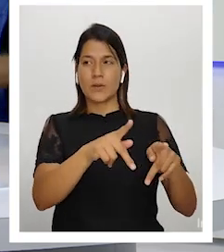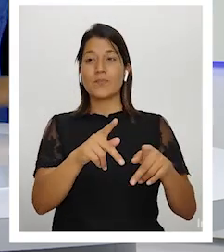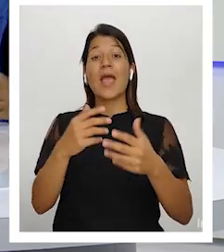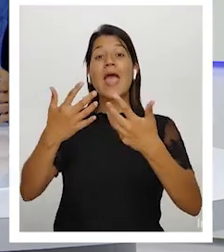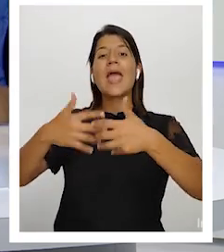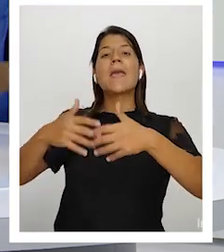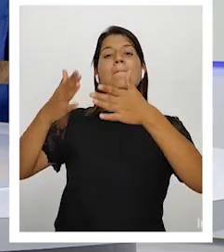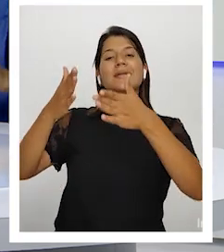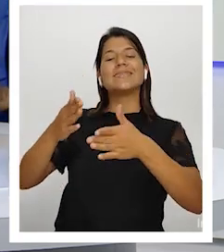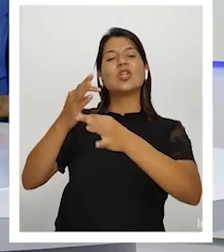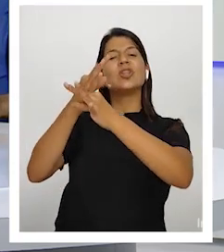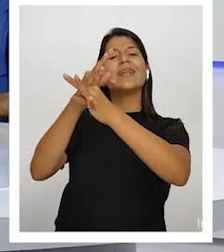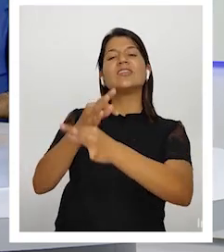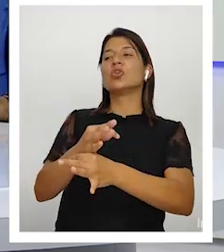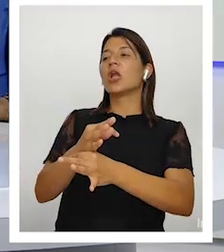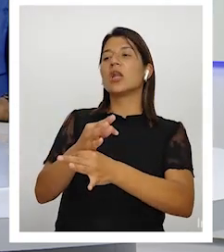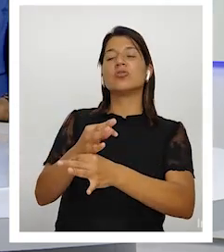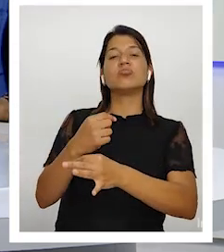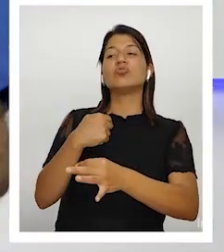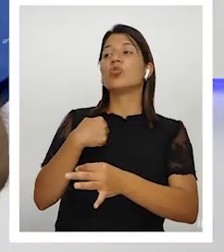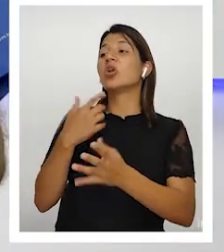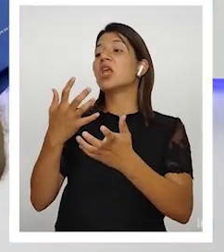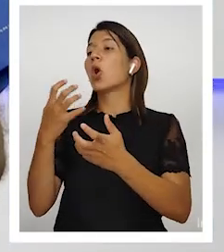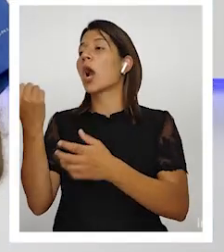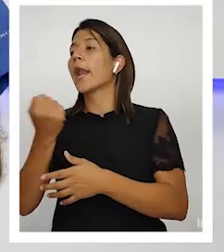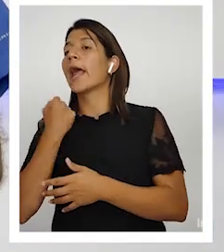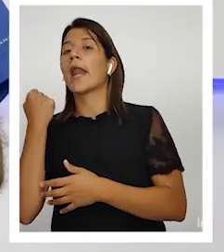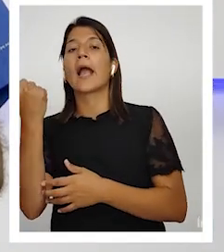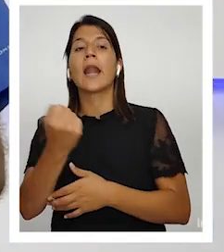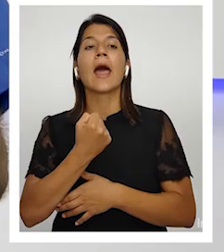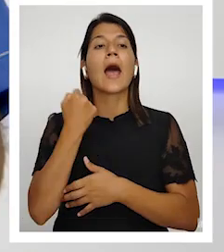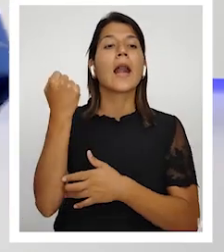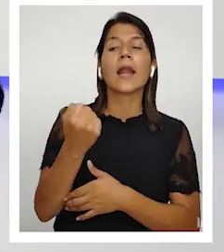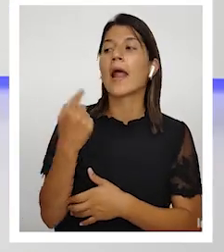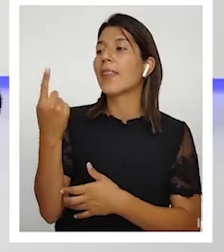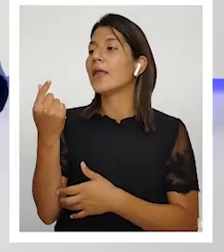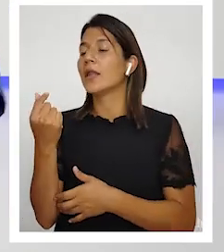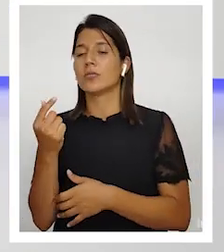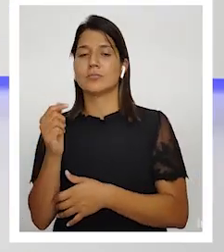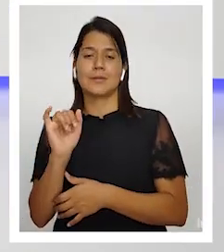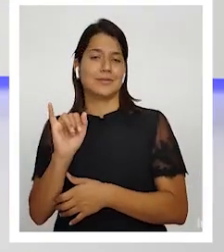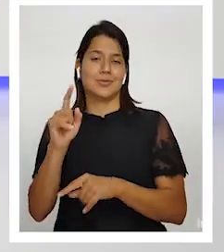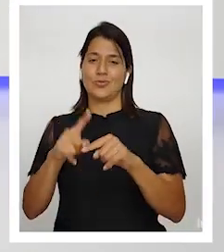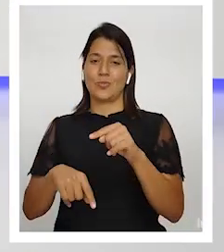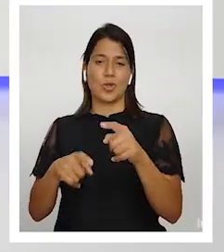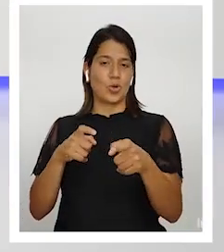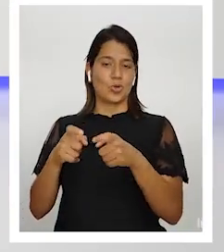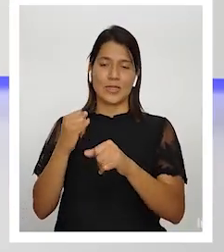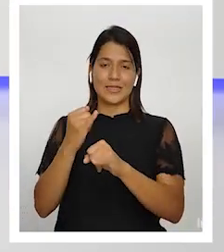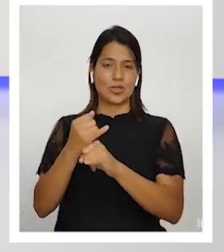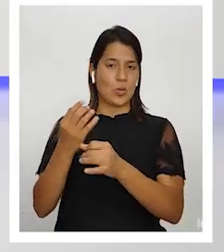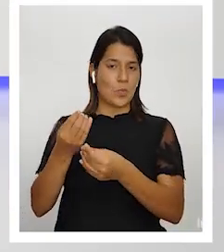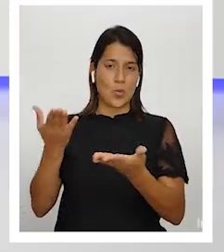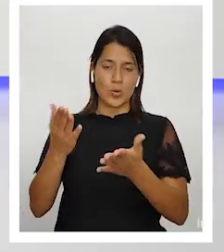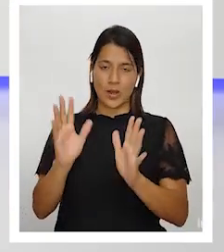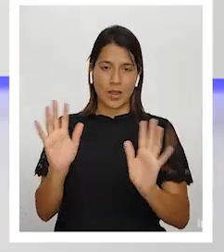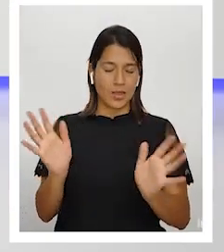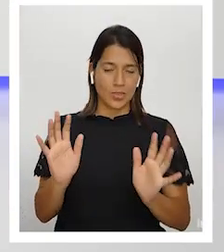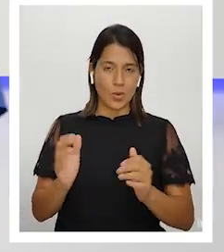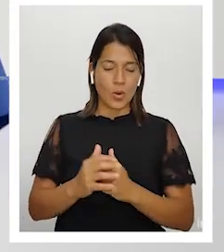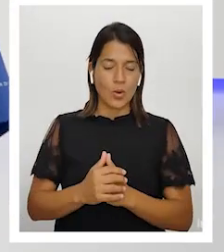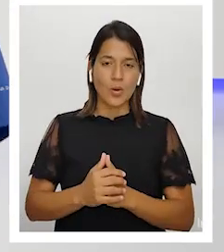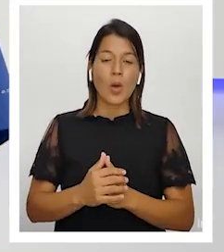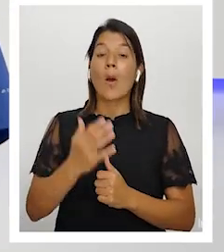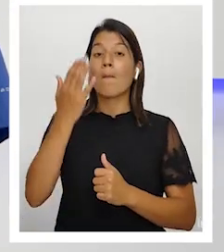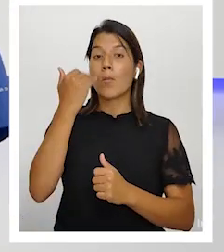yo gano plata y se acabó así no se puede manejar una institución pública porque hay otros productos que la